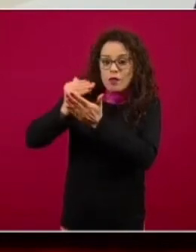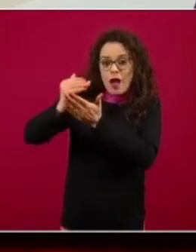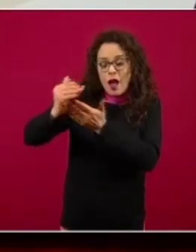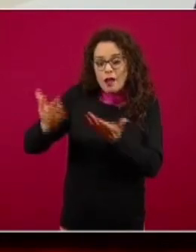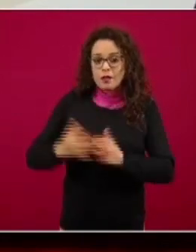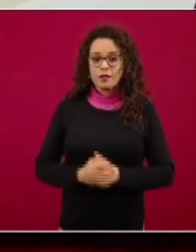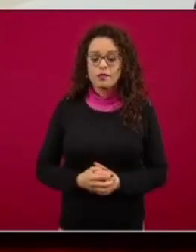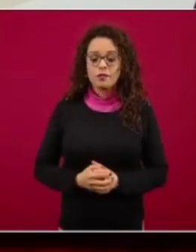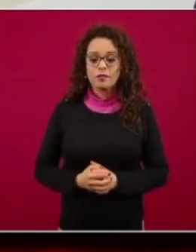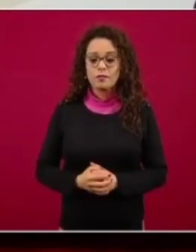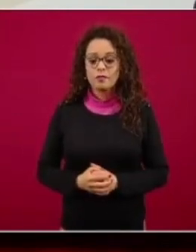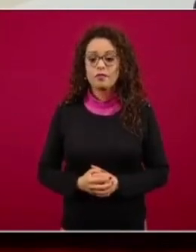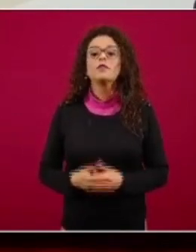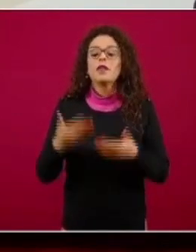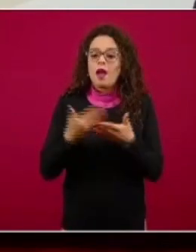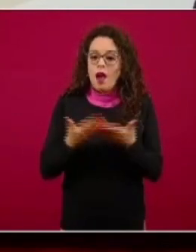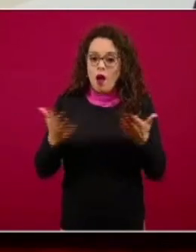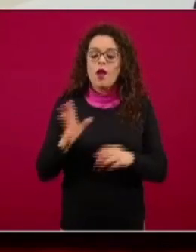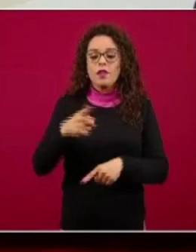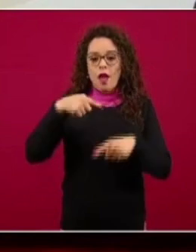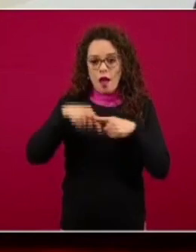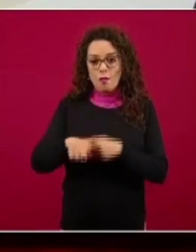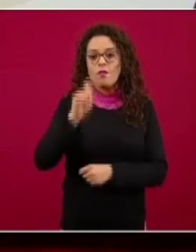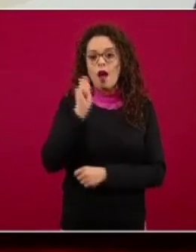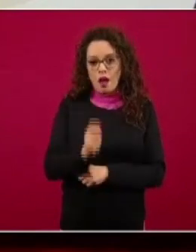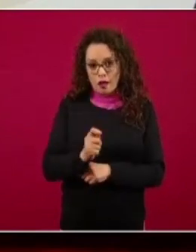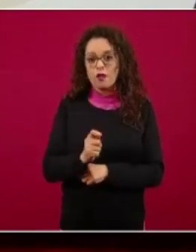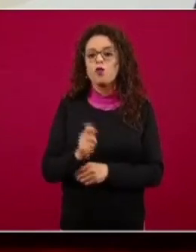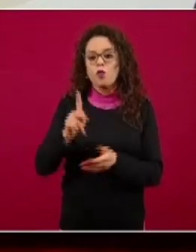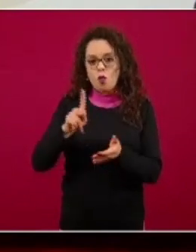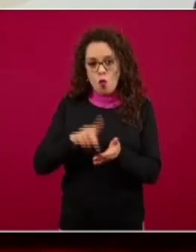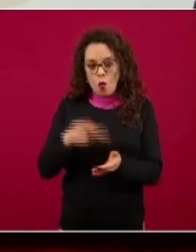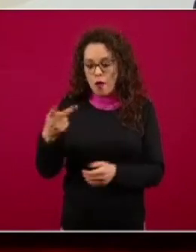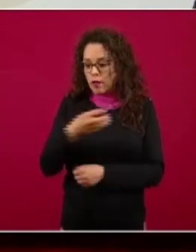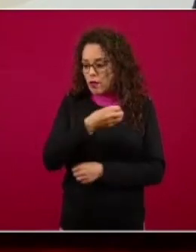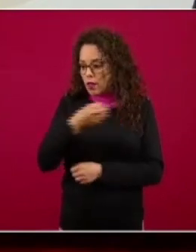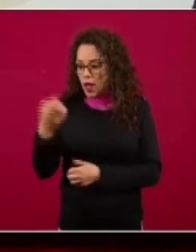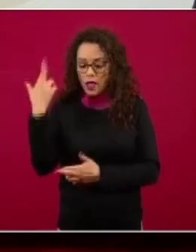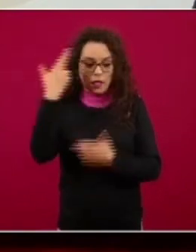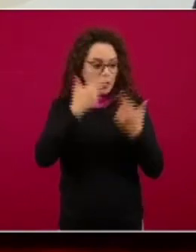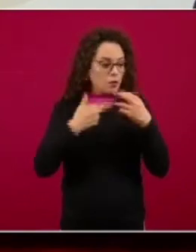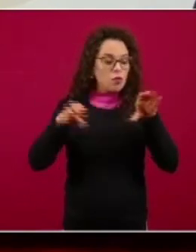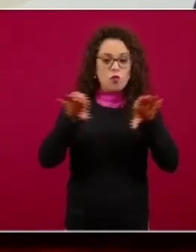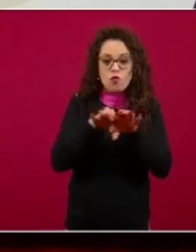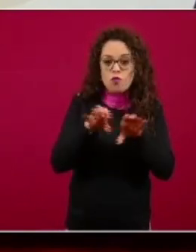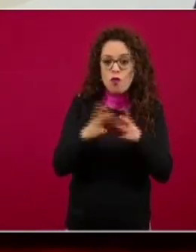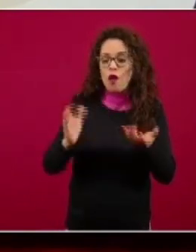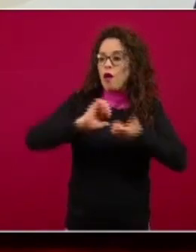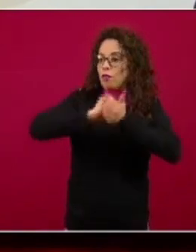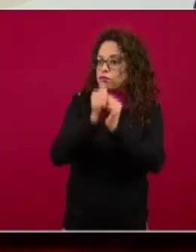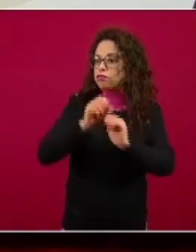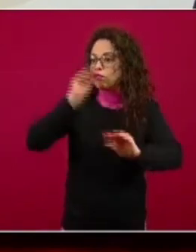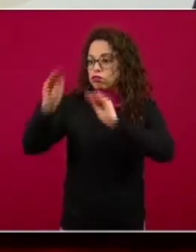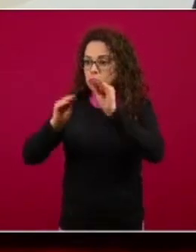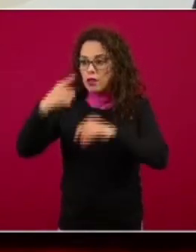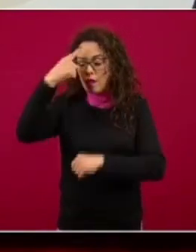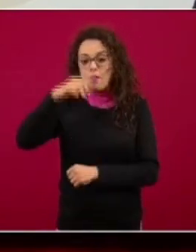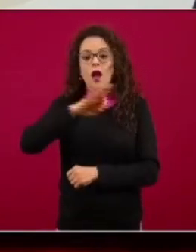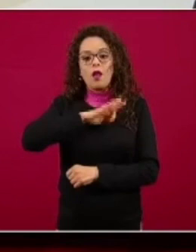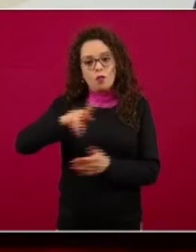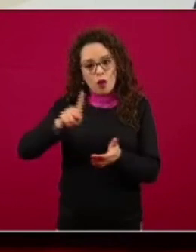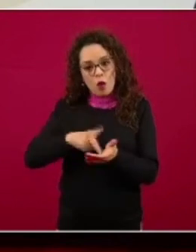y se está reorganizando de tal manera que pueda haber mayor capacidad. Pero aquí lo que queremos es expresar